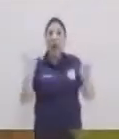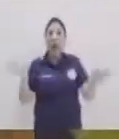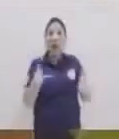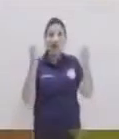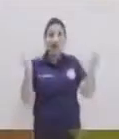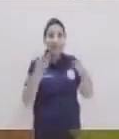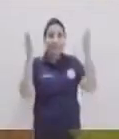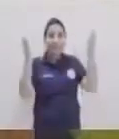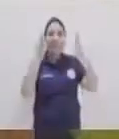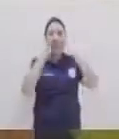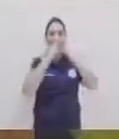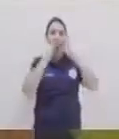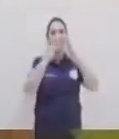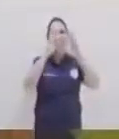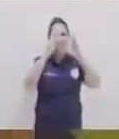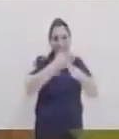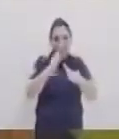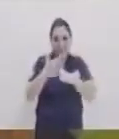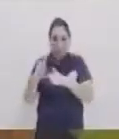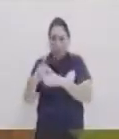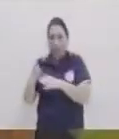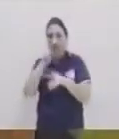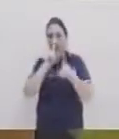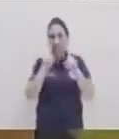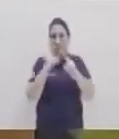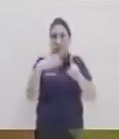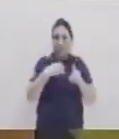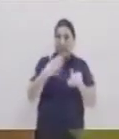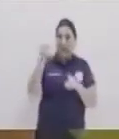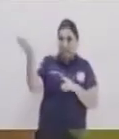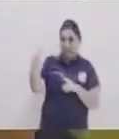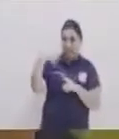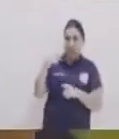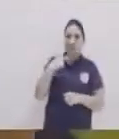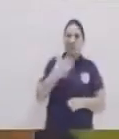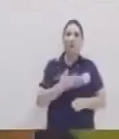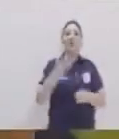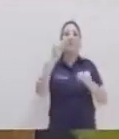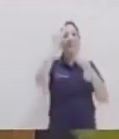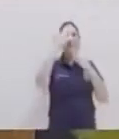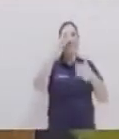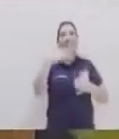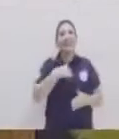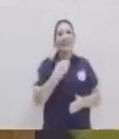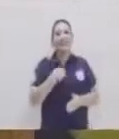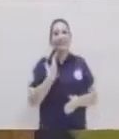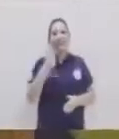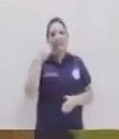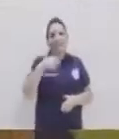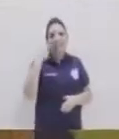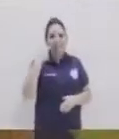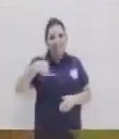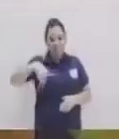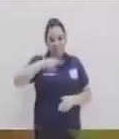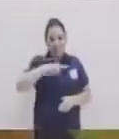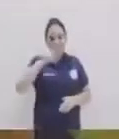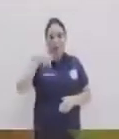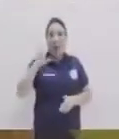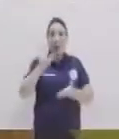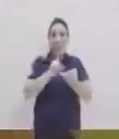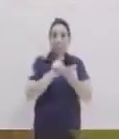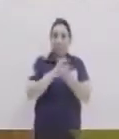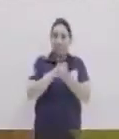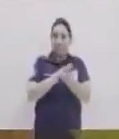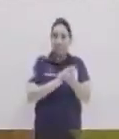Y también los motivamos a todos en casa a que compartan su música como el profe lo hizo con nosotros el día de hoy. Muchas gracias, profe, por haber estado con